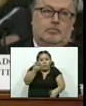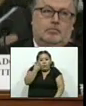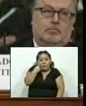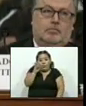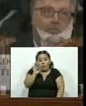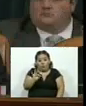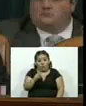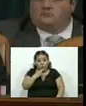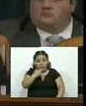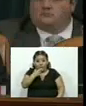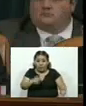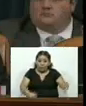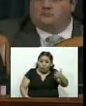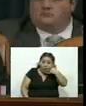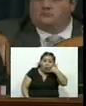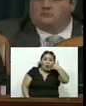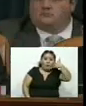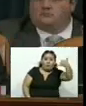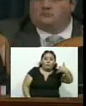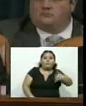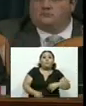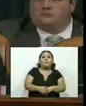escuchado la llamada de Julio directamente